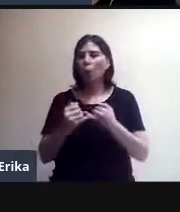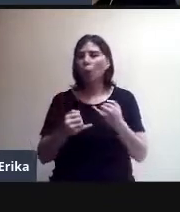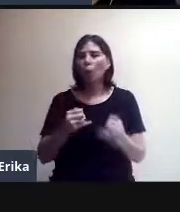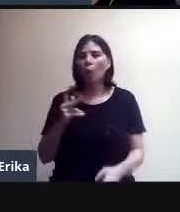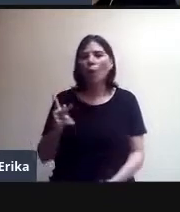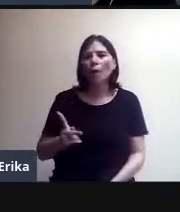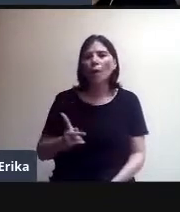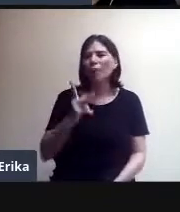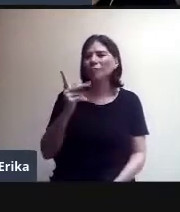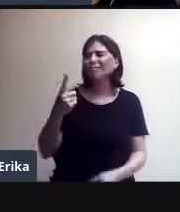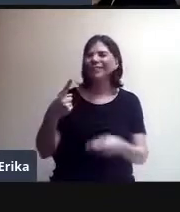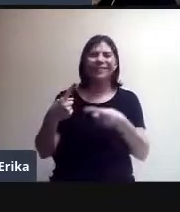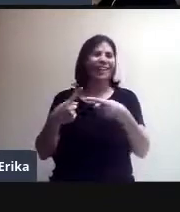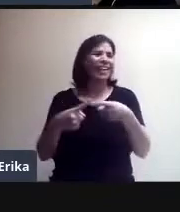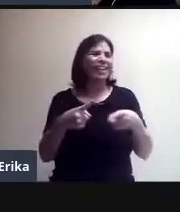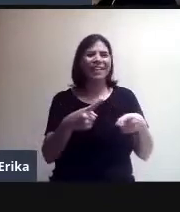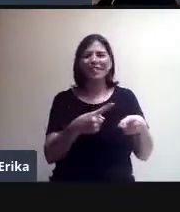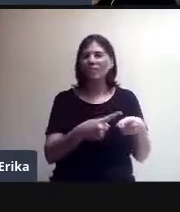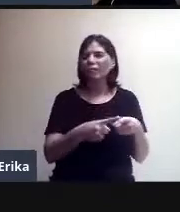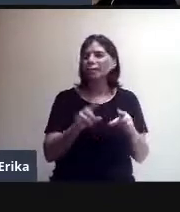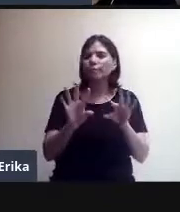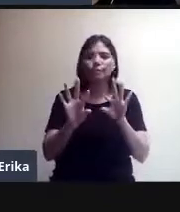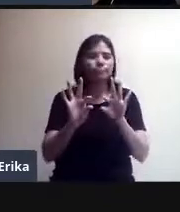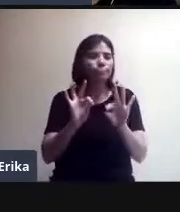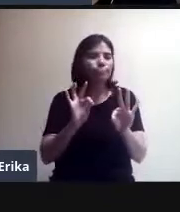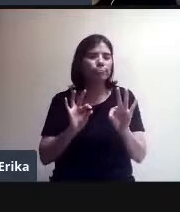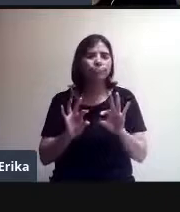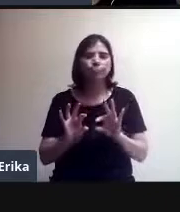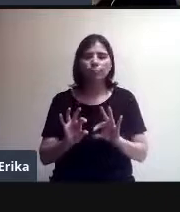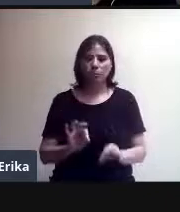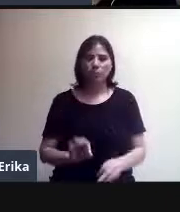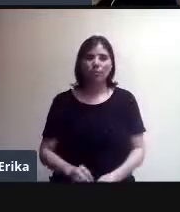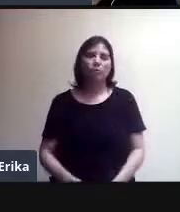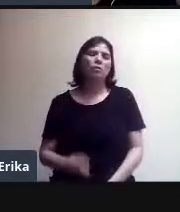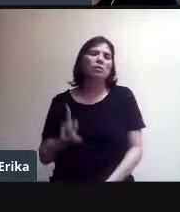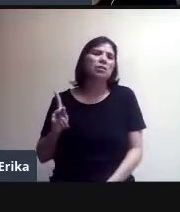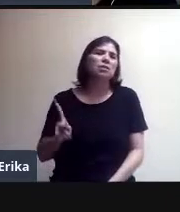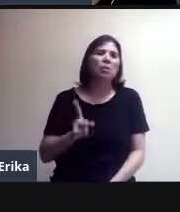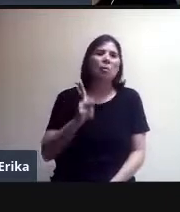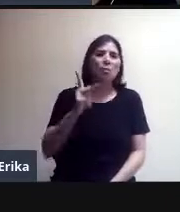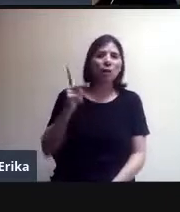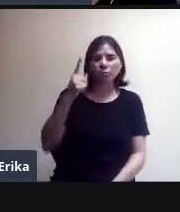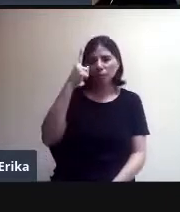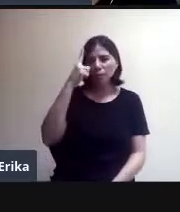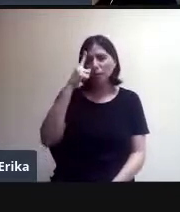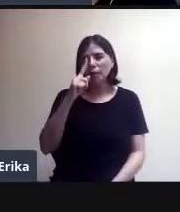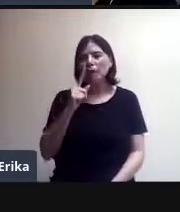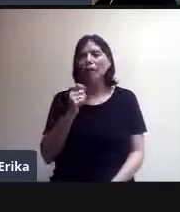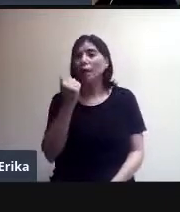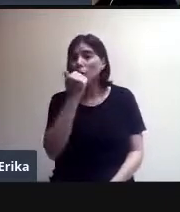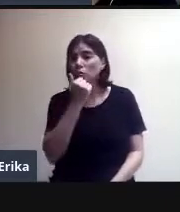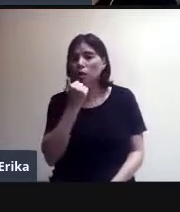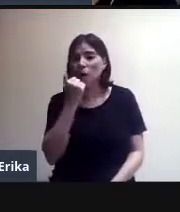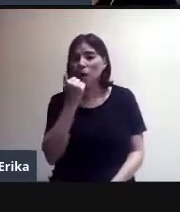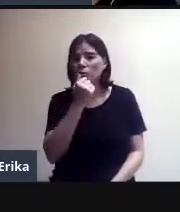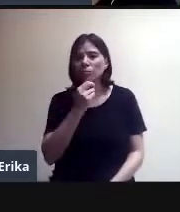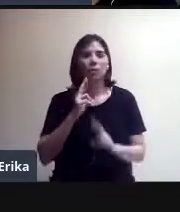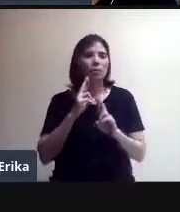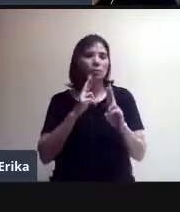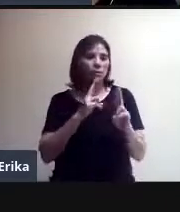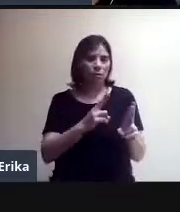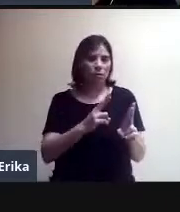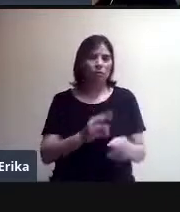también, que son juegos de preguntas que podemos dejar para que los niños las contesten a su ritmo. Porque sabemos que si se hace en ese momento,